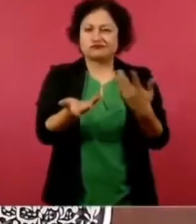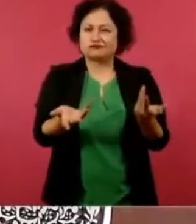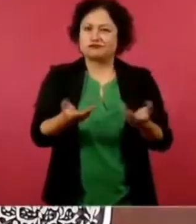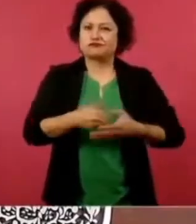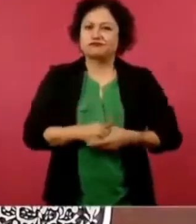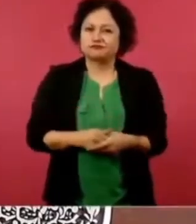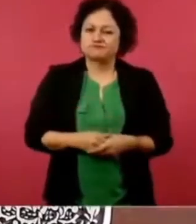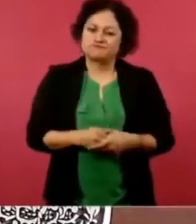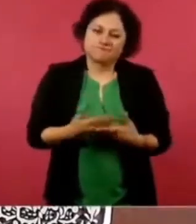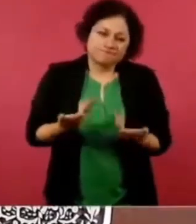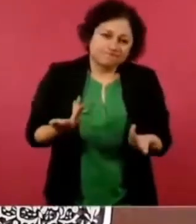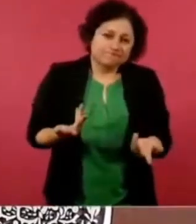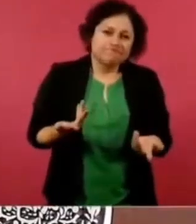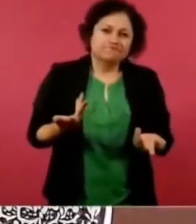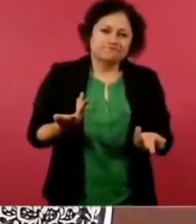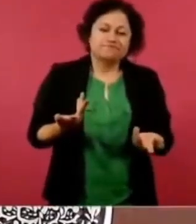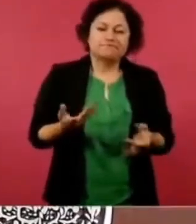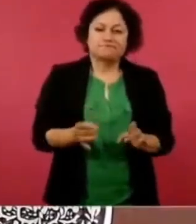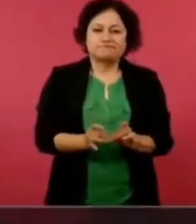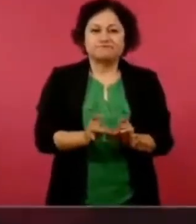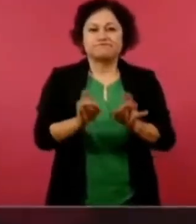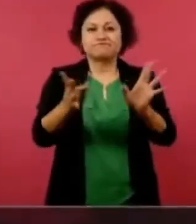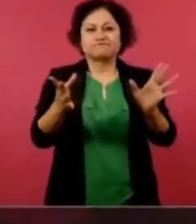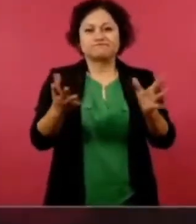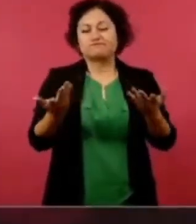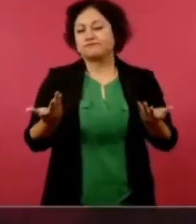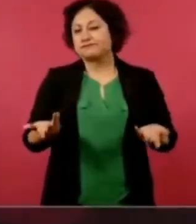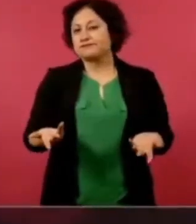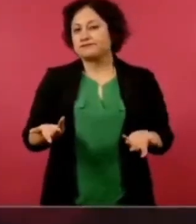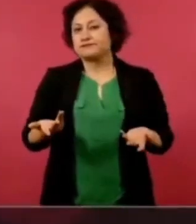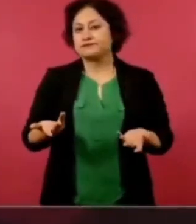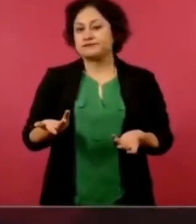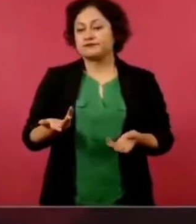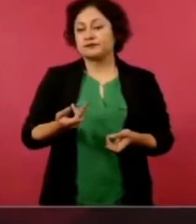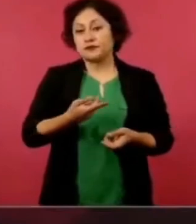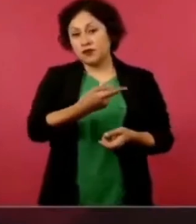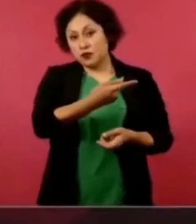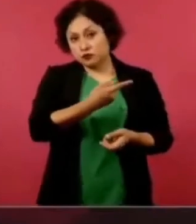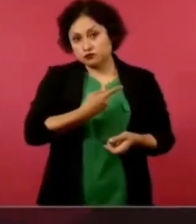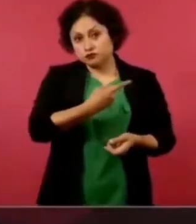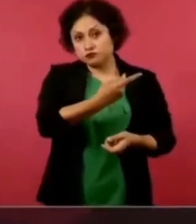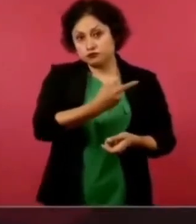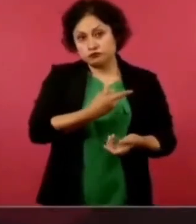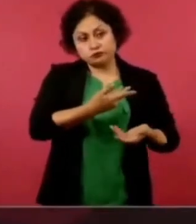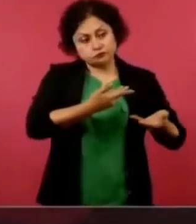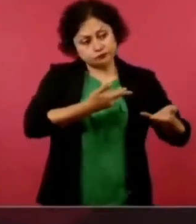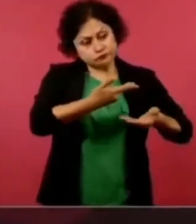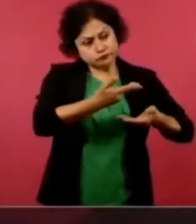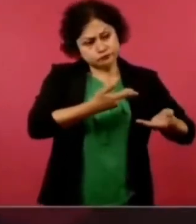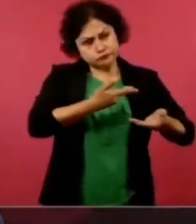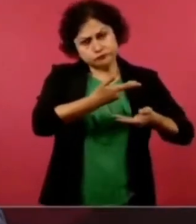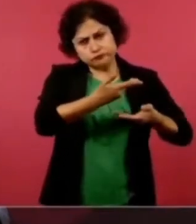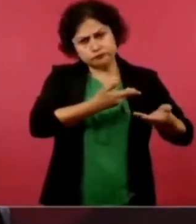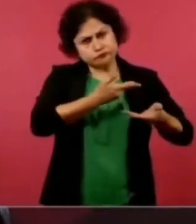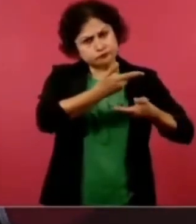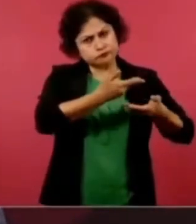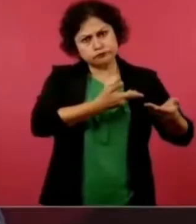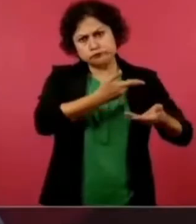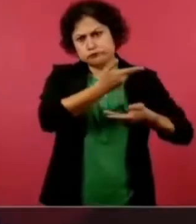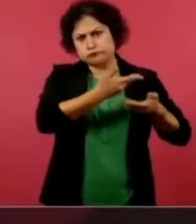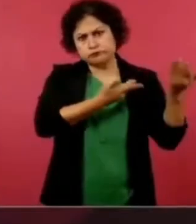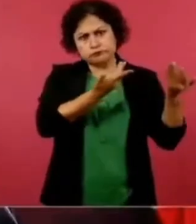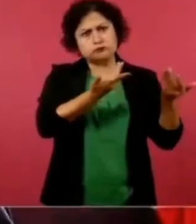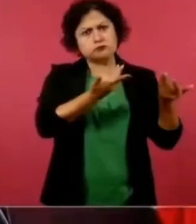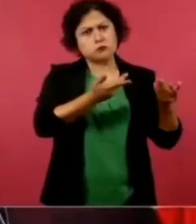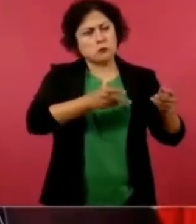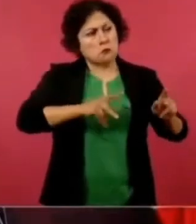Si somos socios en lo comercial, llevamos